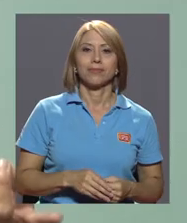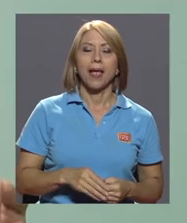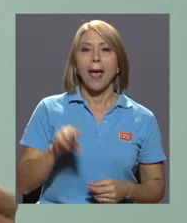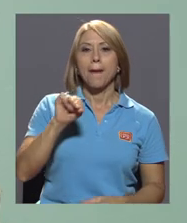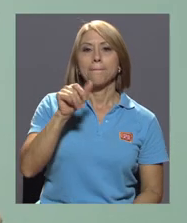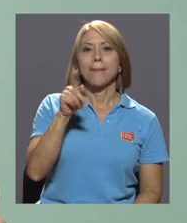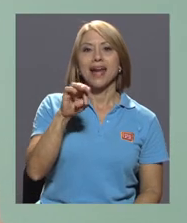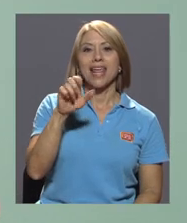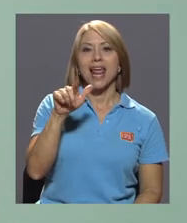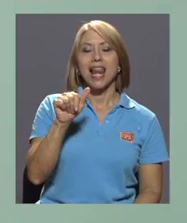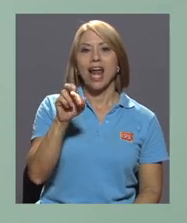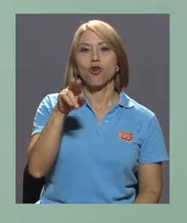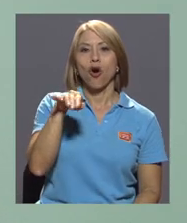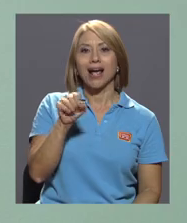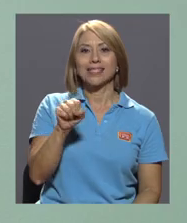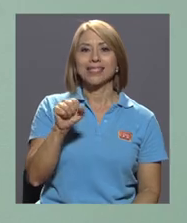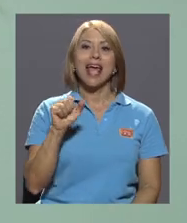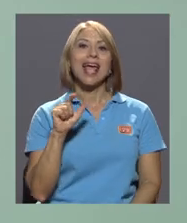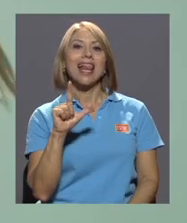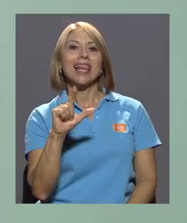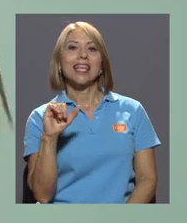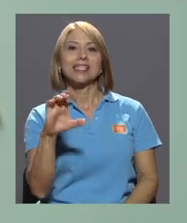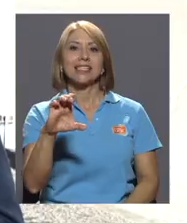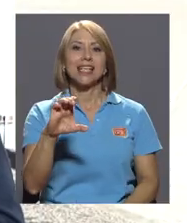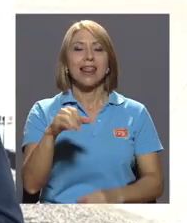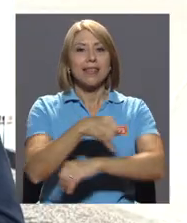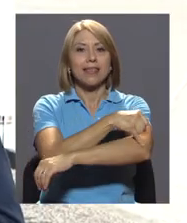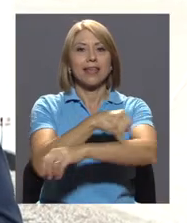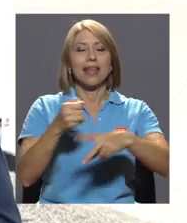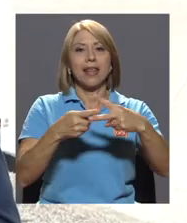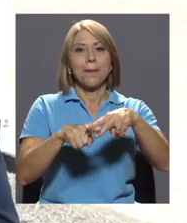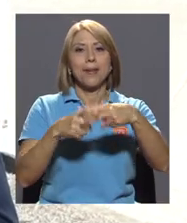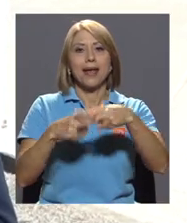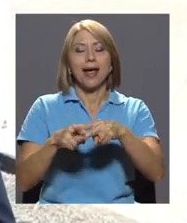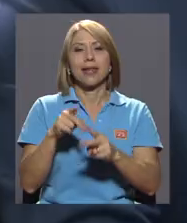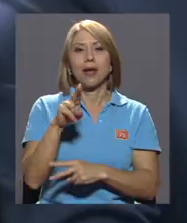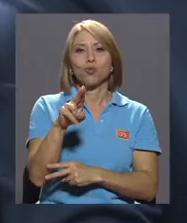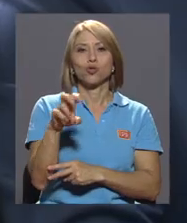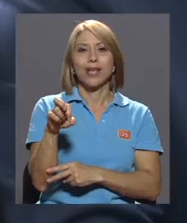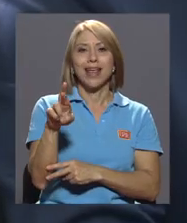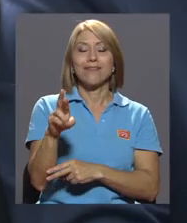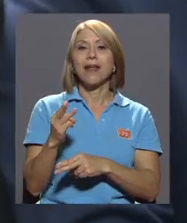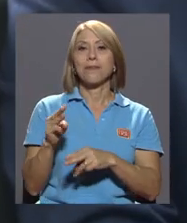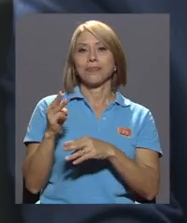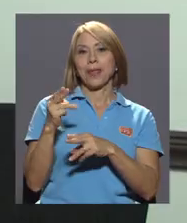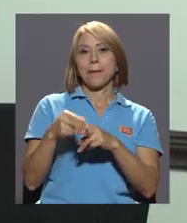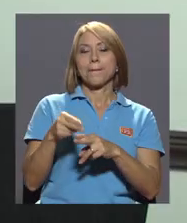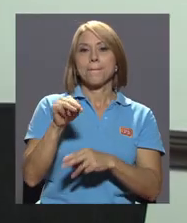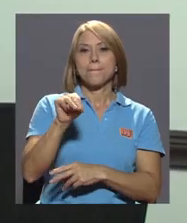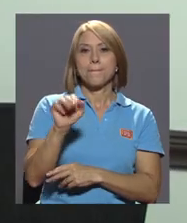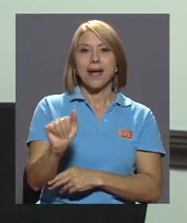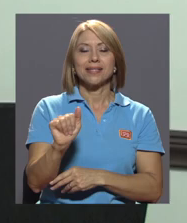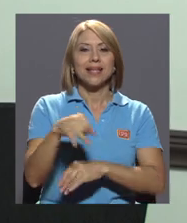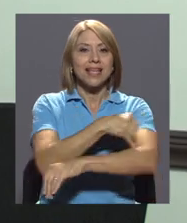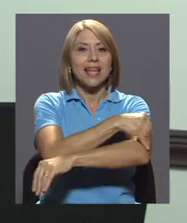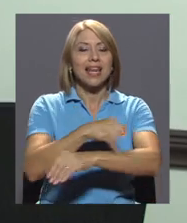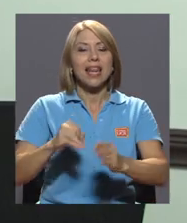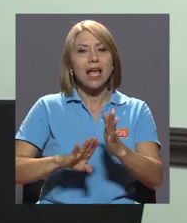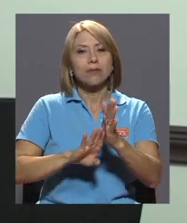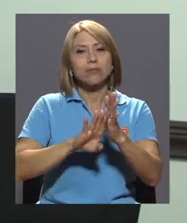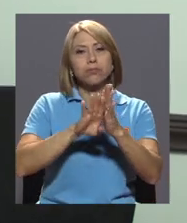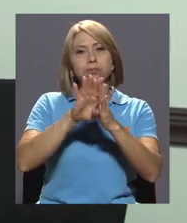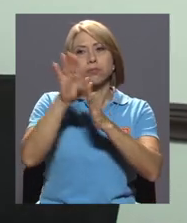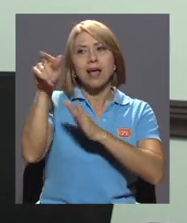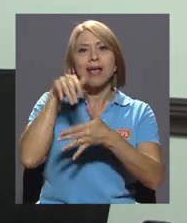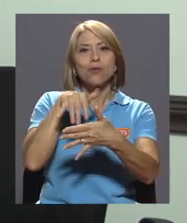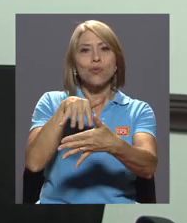Mariela Rojas es licenciada en Ingeniería Mecánica de la UCR y Máster en Ingeniería Espacial, especialidad